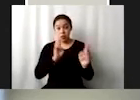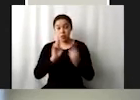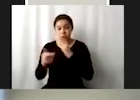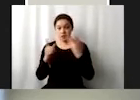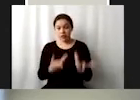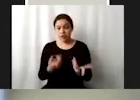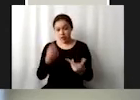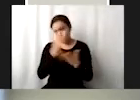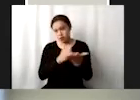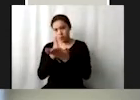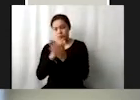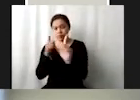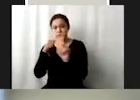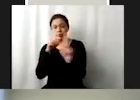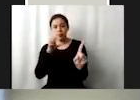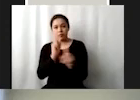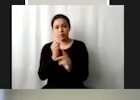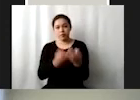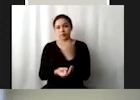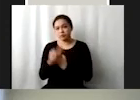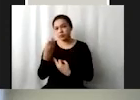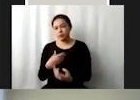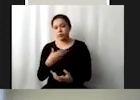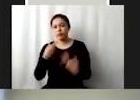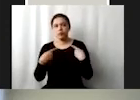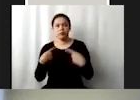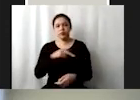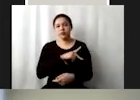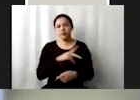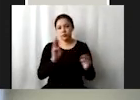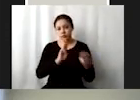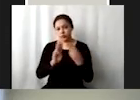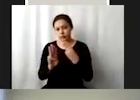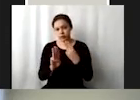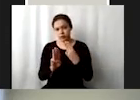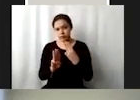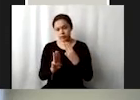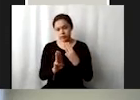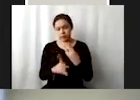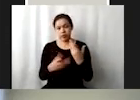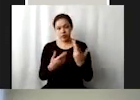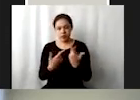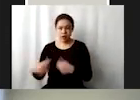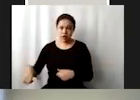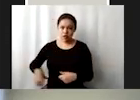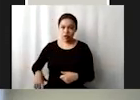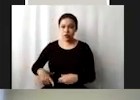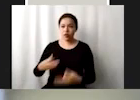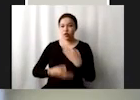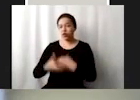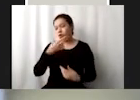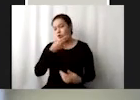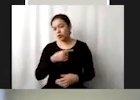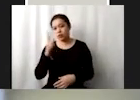para conseguir los objetivos a todos y todas las personas del mundo interpela a los estados y a todos y todas las ciudadanas y